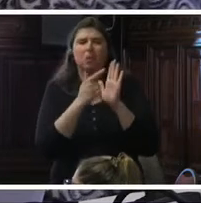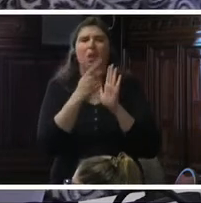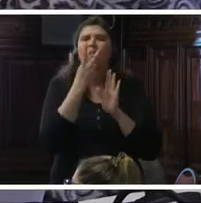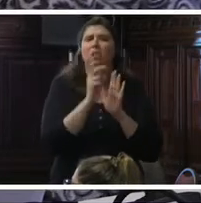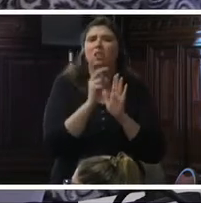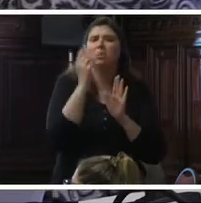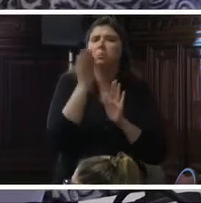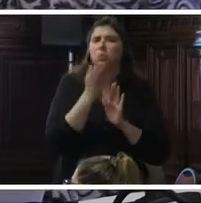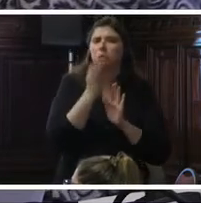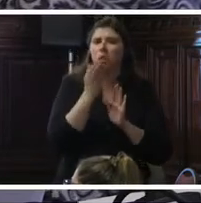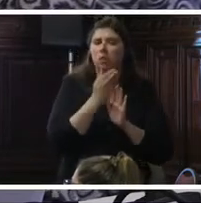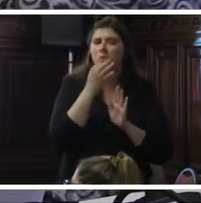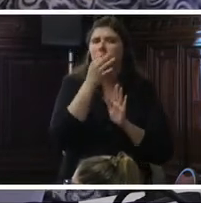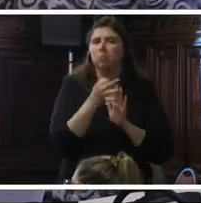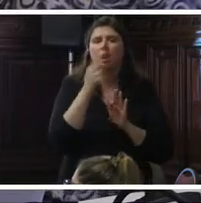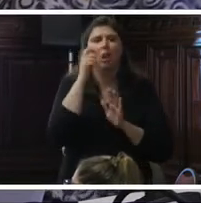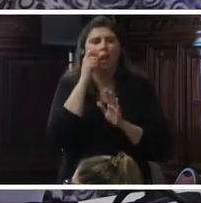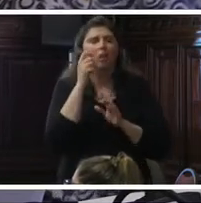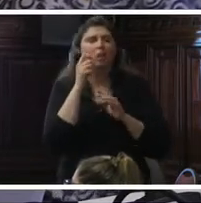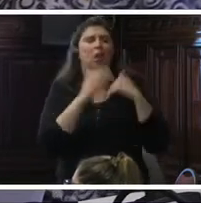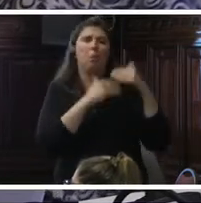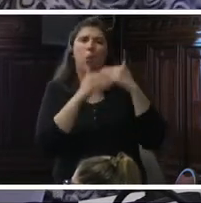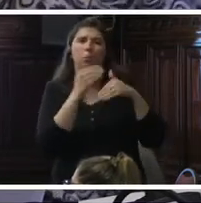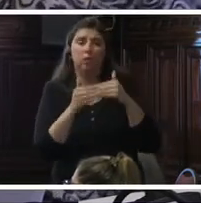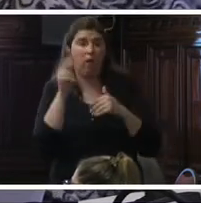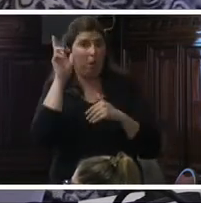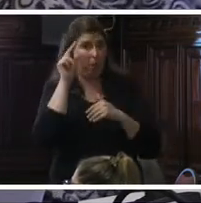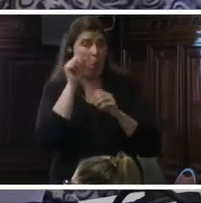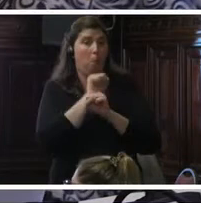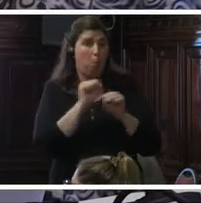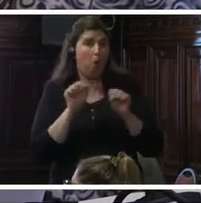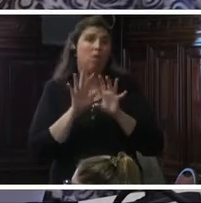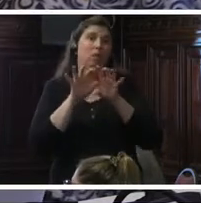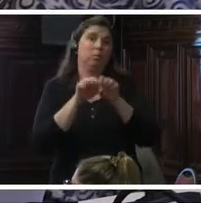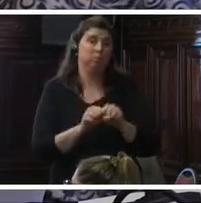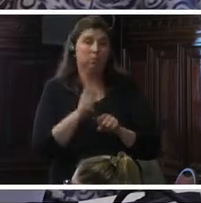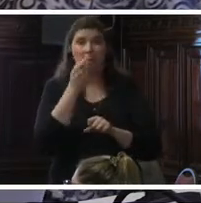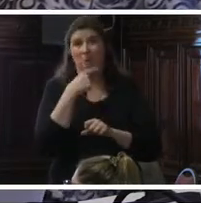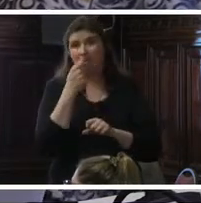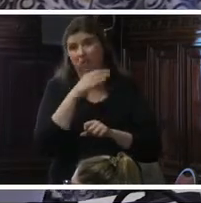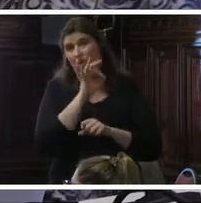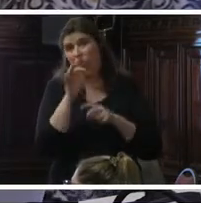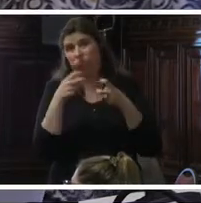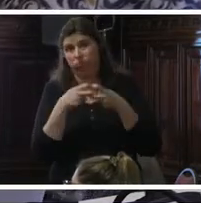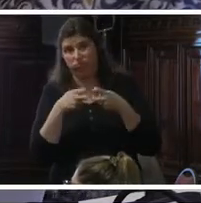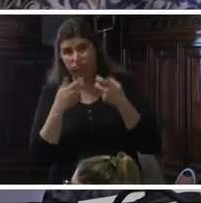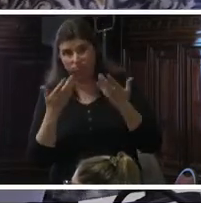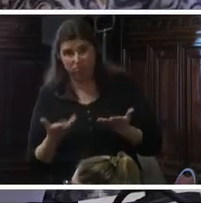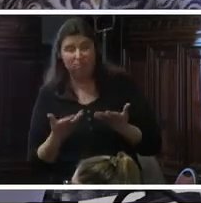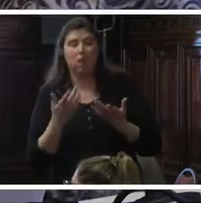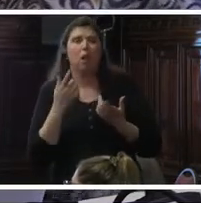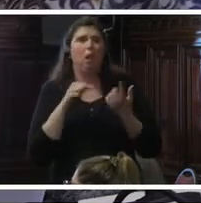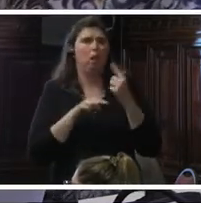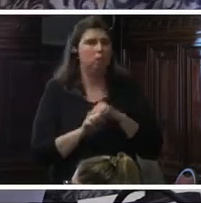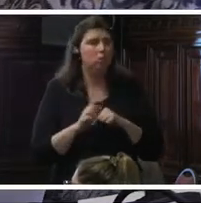de mujeres en edad reproductiva en el Perú accede a métodos anticonceptivos, estando este 20% en